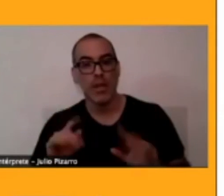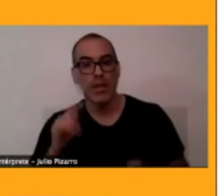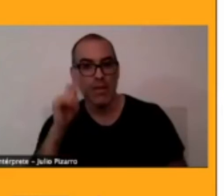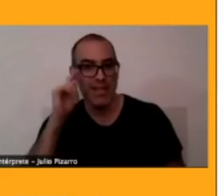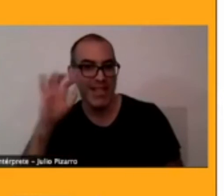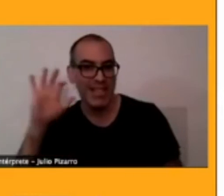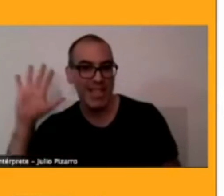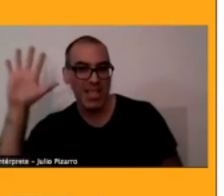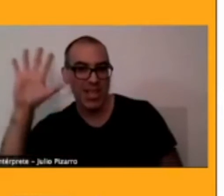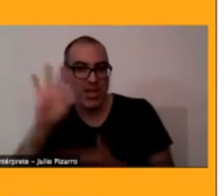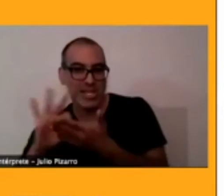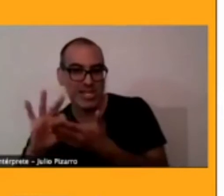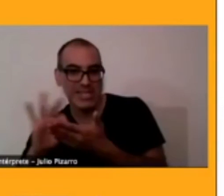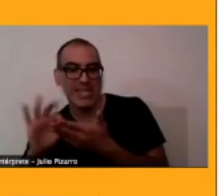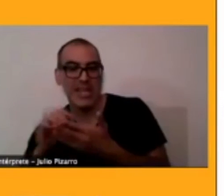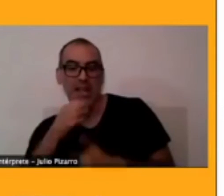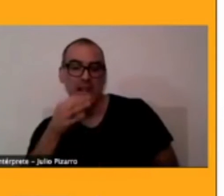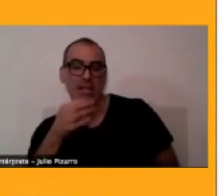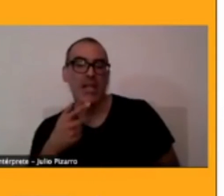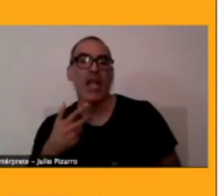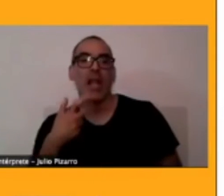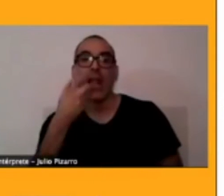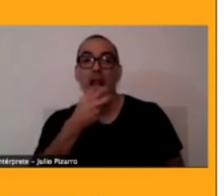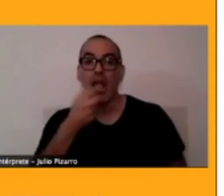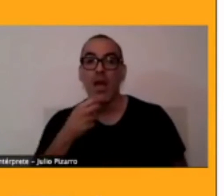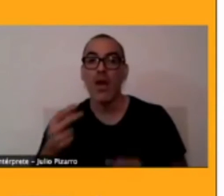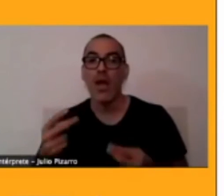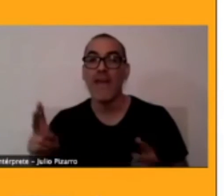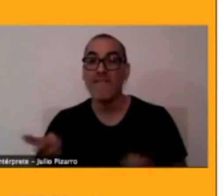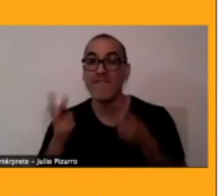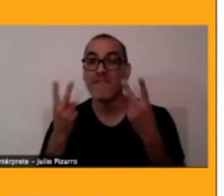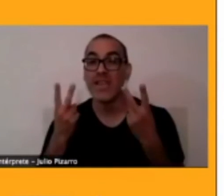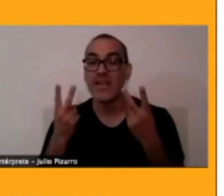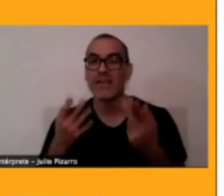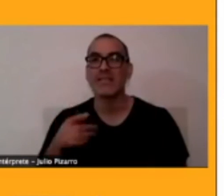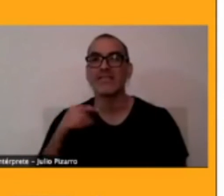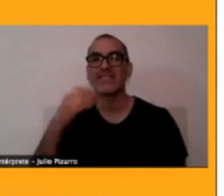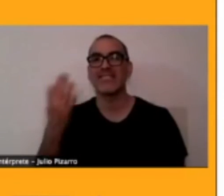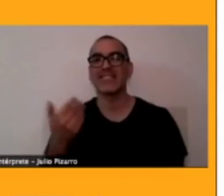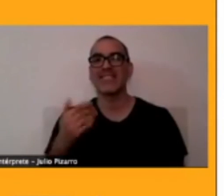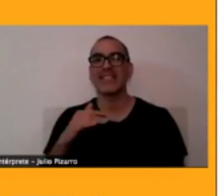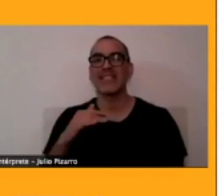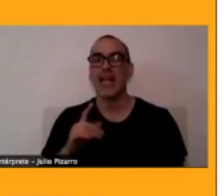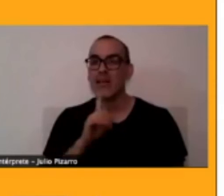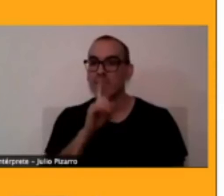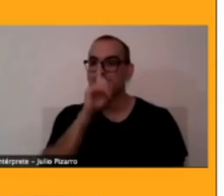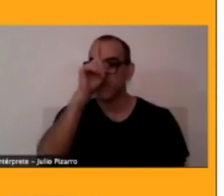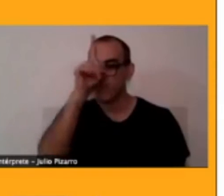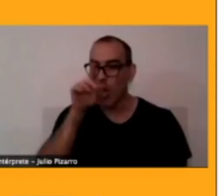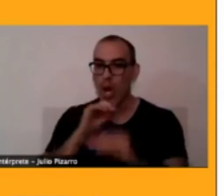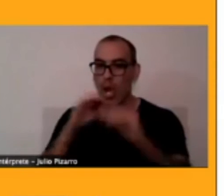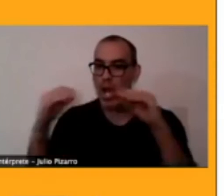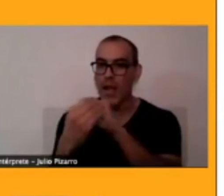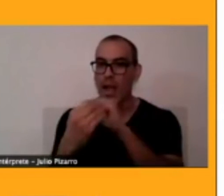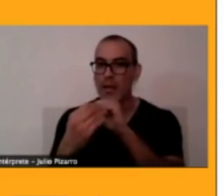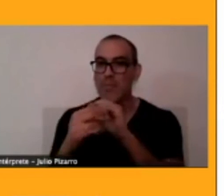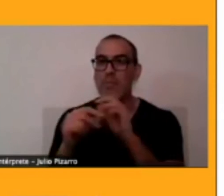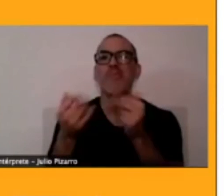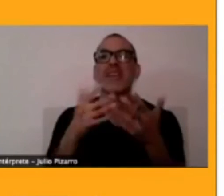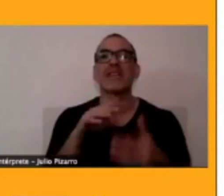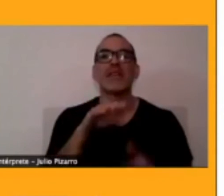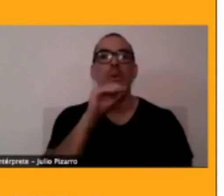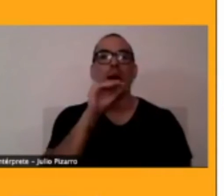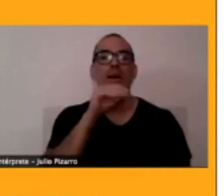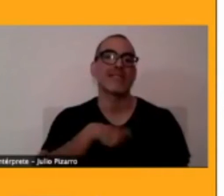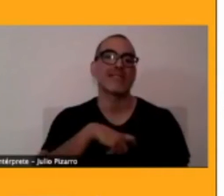ser usada para la comunicación de diferentes tipos verdad como hablamos en español esa sería como en la parte